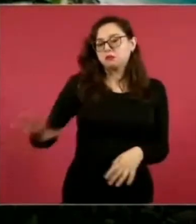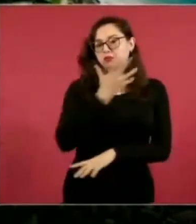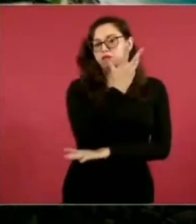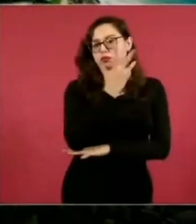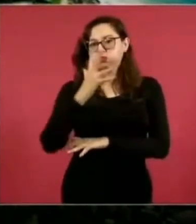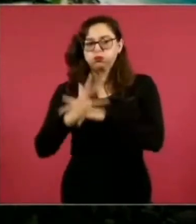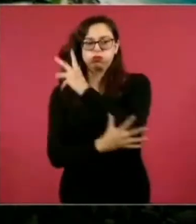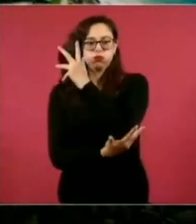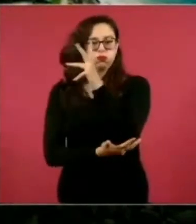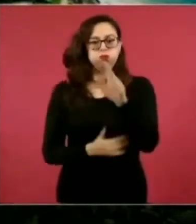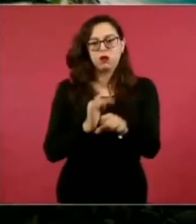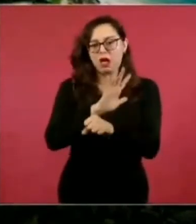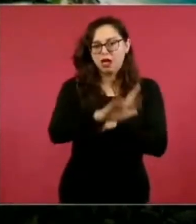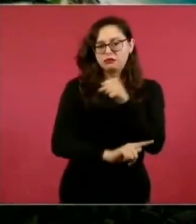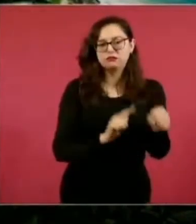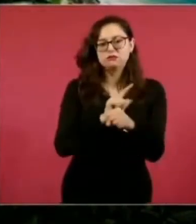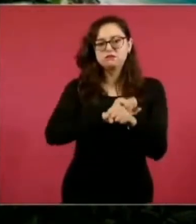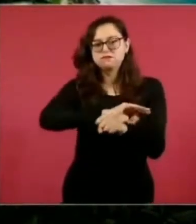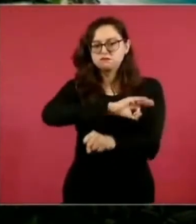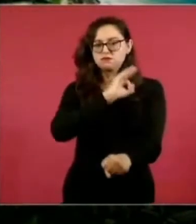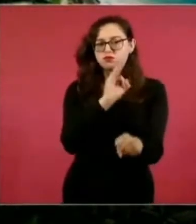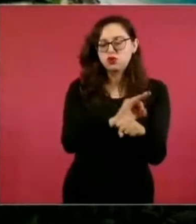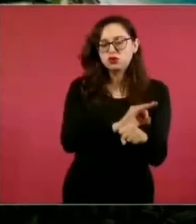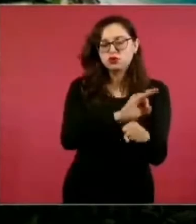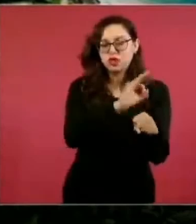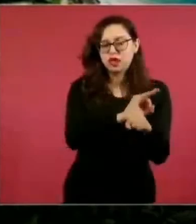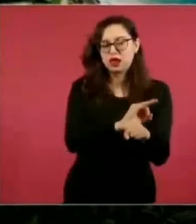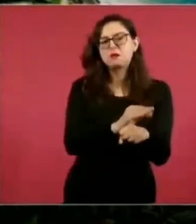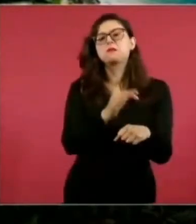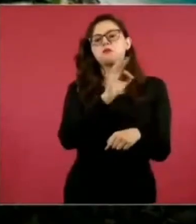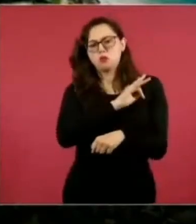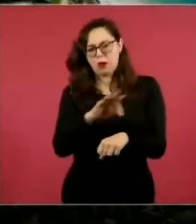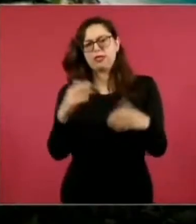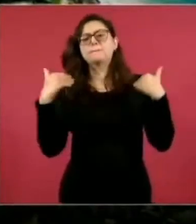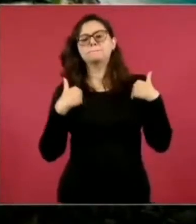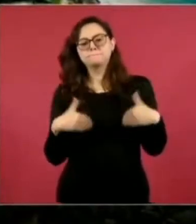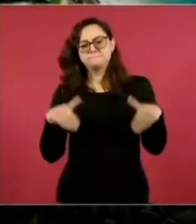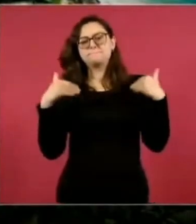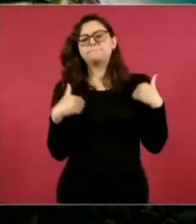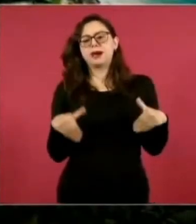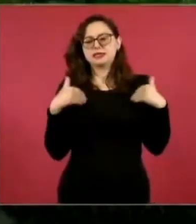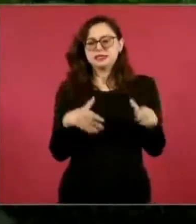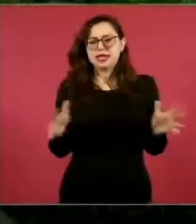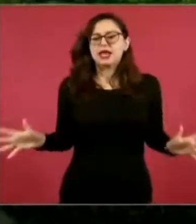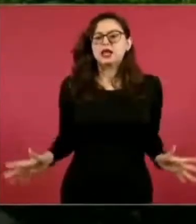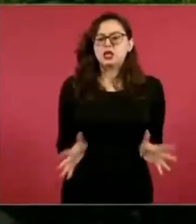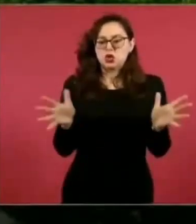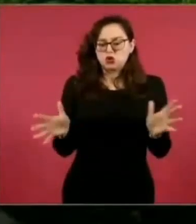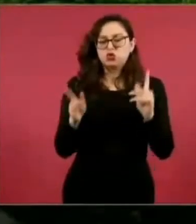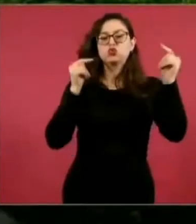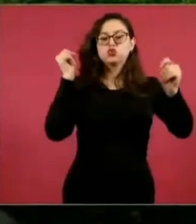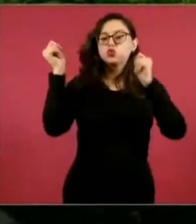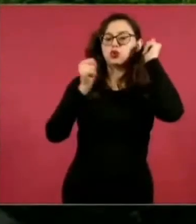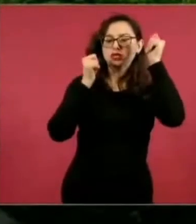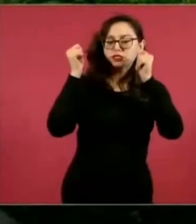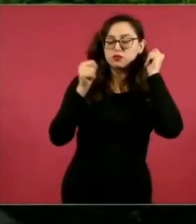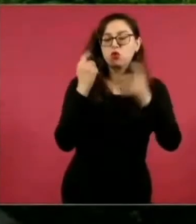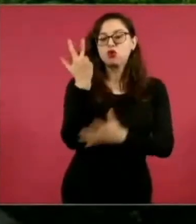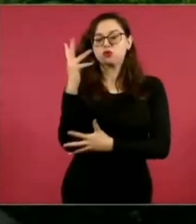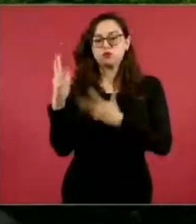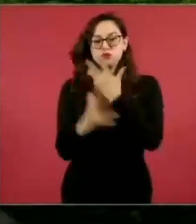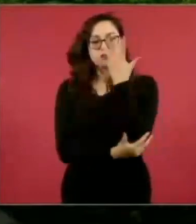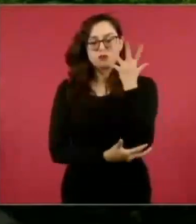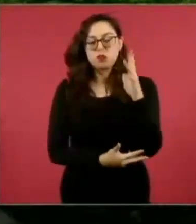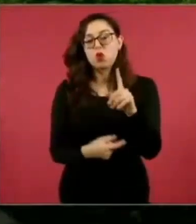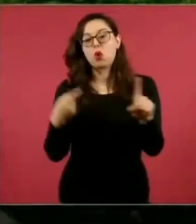tiene la particularidad de ser un parque ecológico, recreativo, que promueve el turismo cultural y natural. El objetivo es